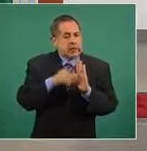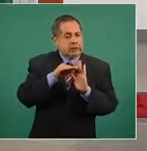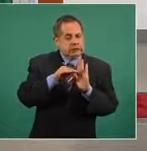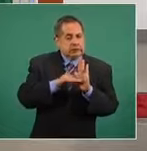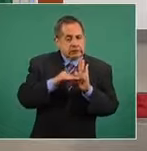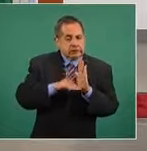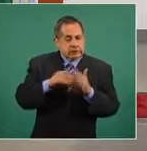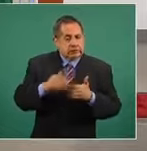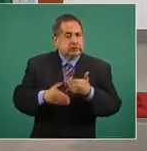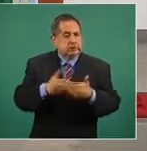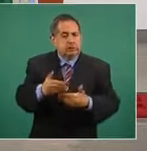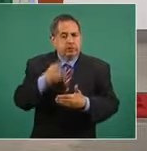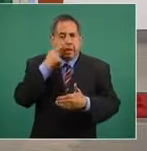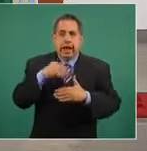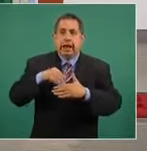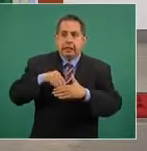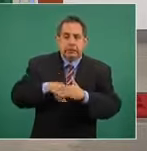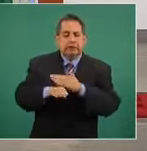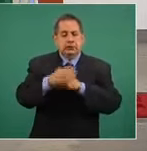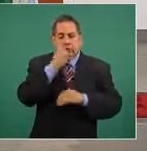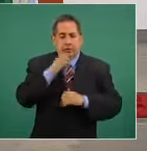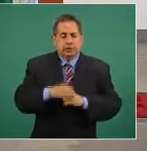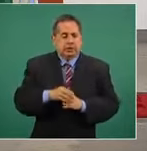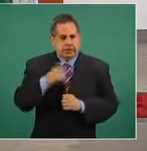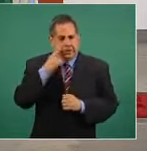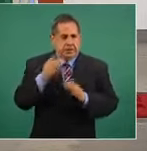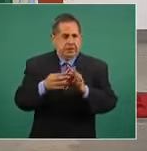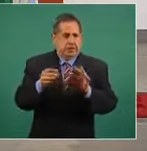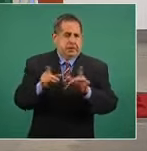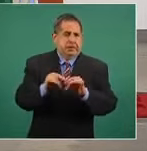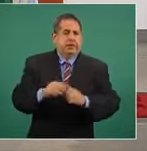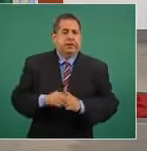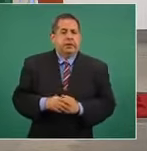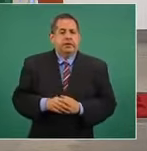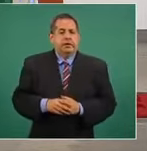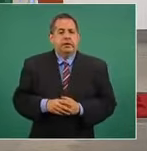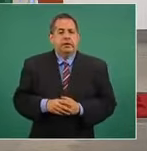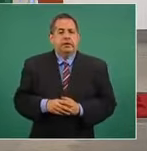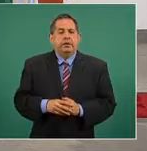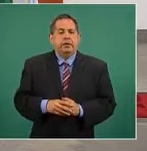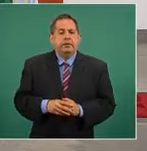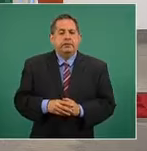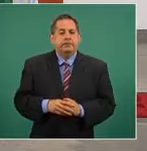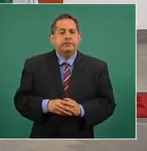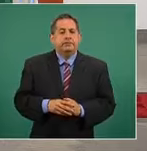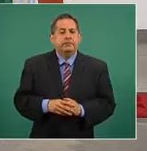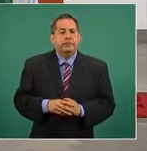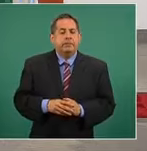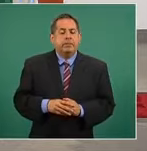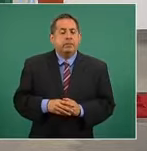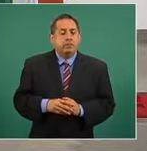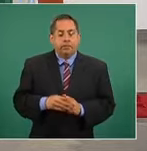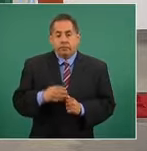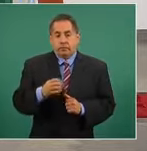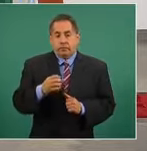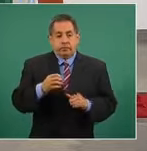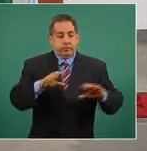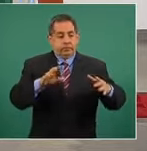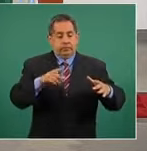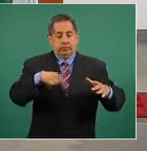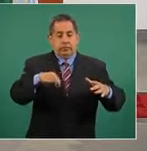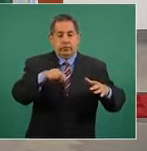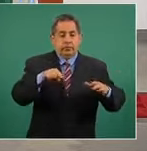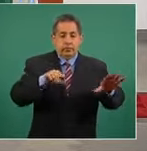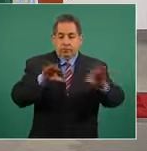podríamos comentarla muy rápidamente. Siguiente, el establecimiento de los comités